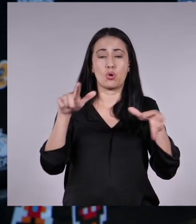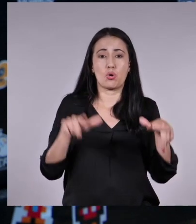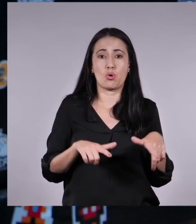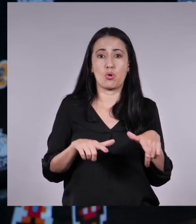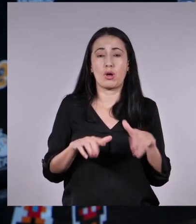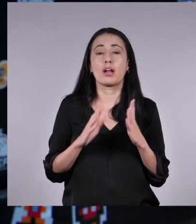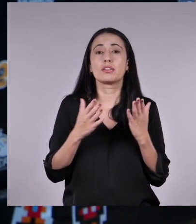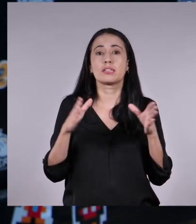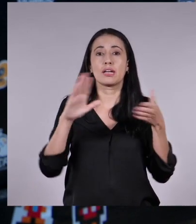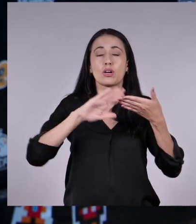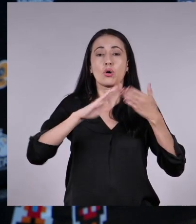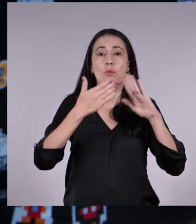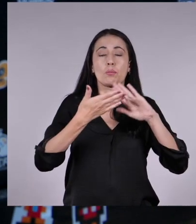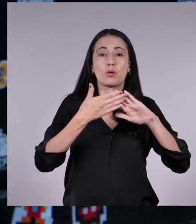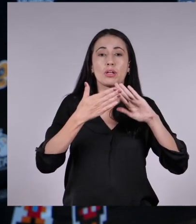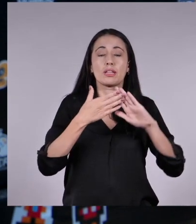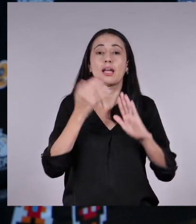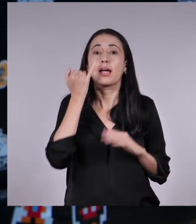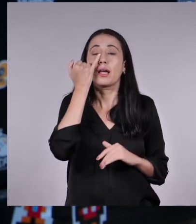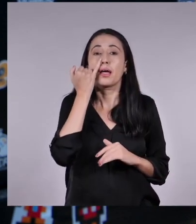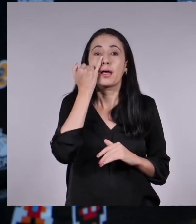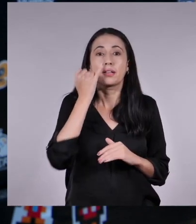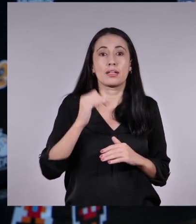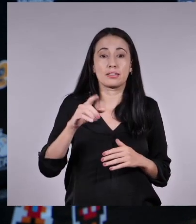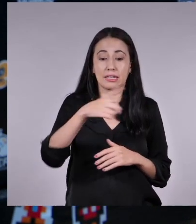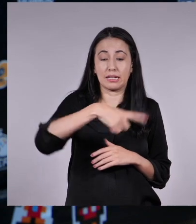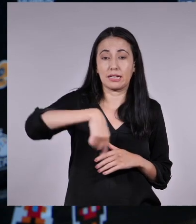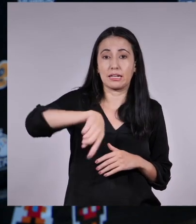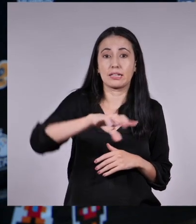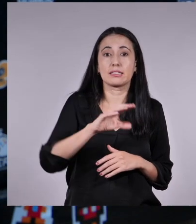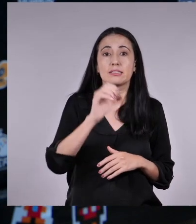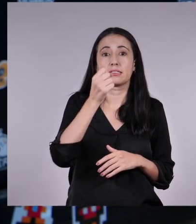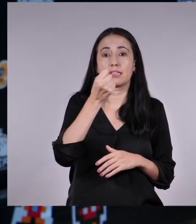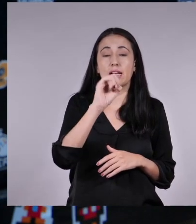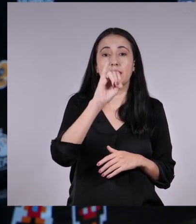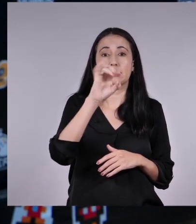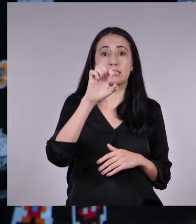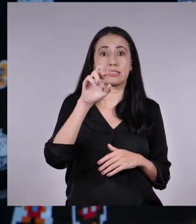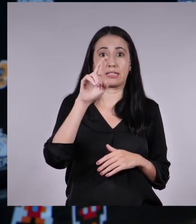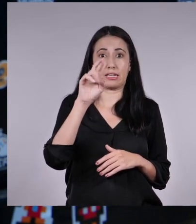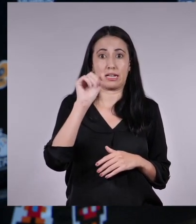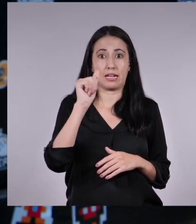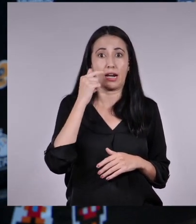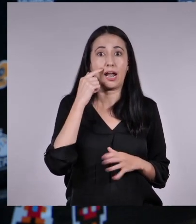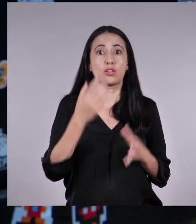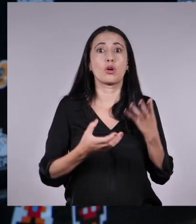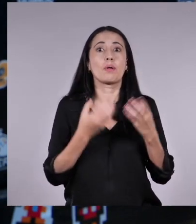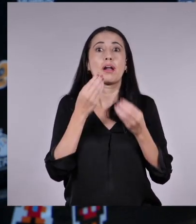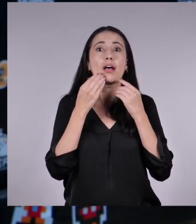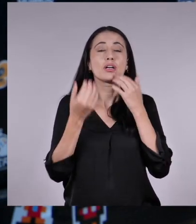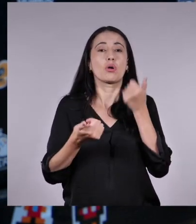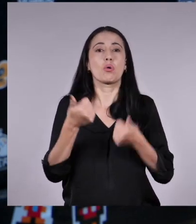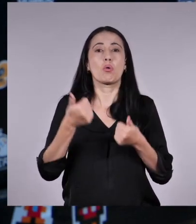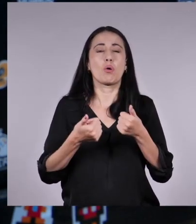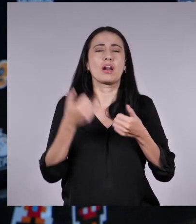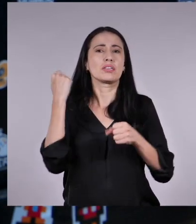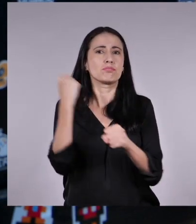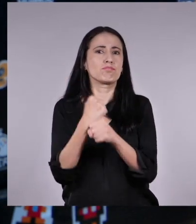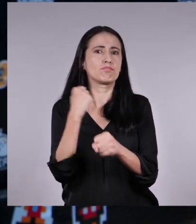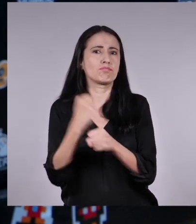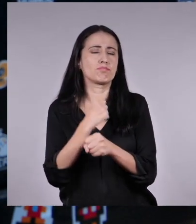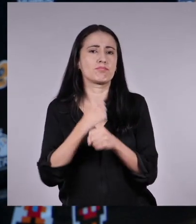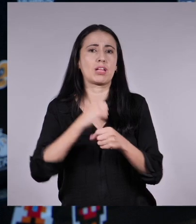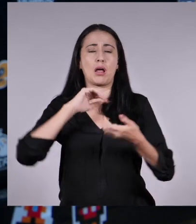indígenas de Colombia. Esta zona se llama Sierra Nevada. Esta modelo lleva como 10 años trabajando con las comunidades